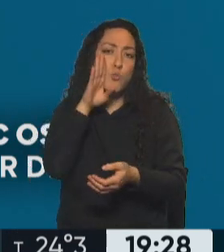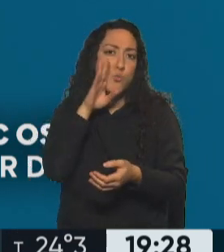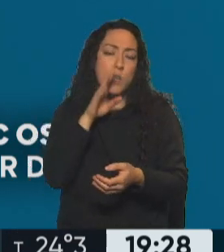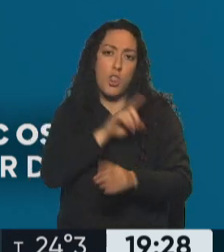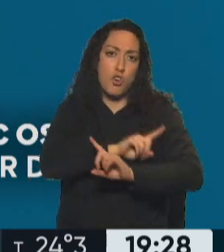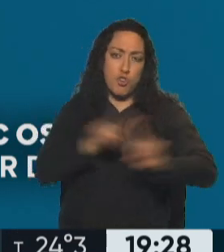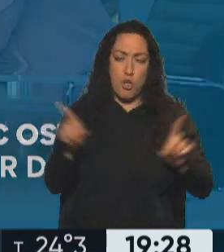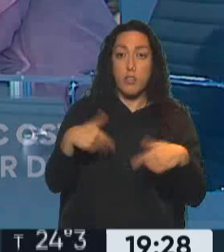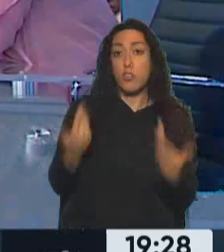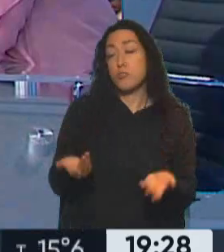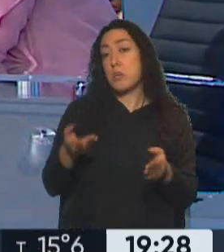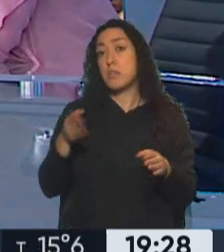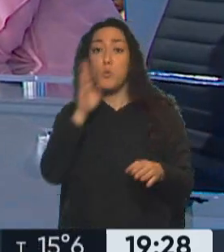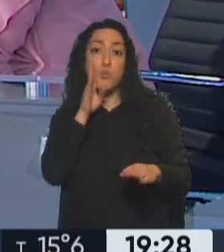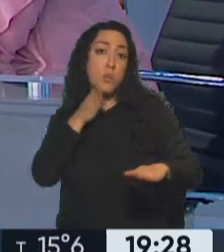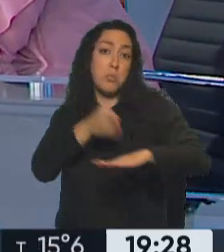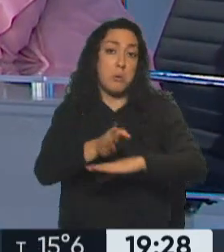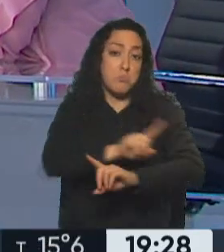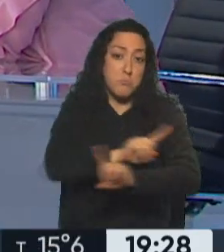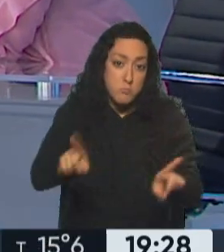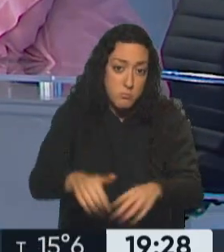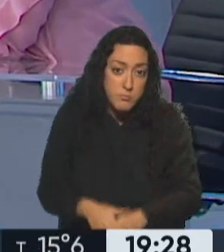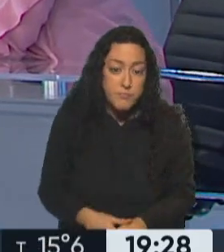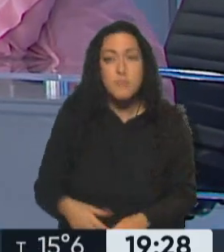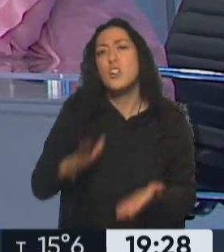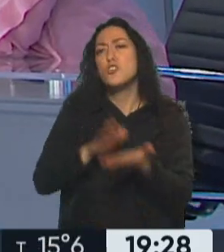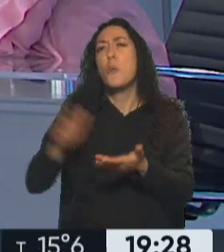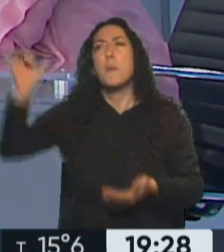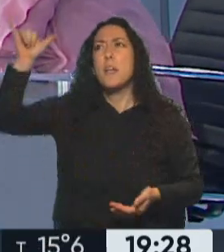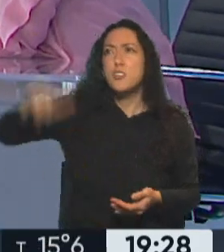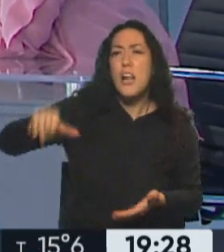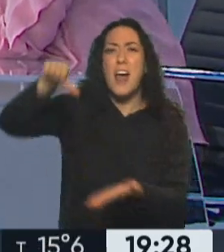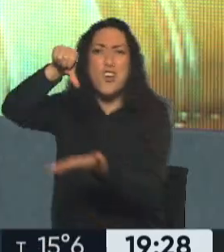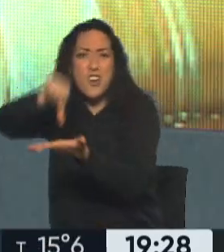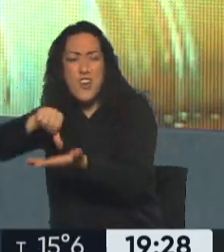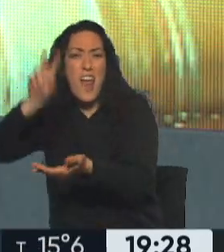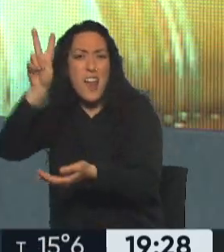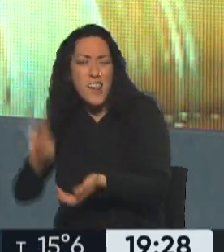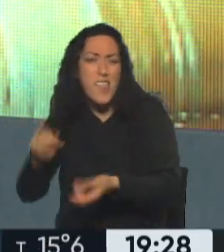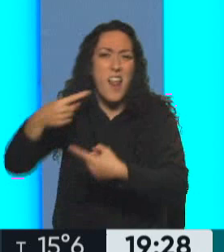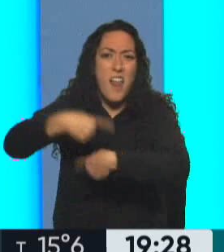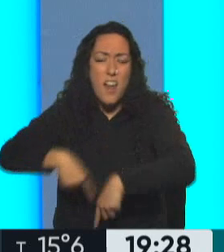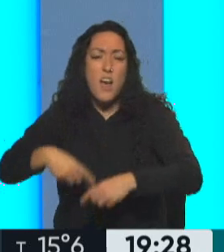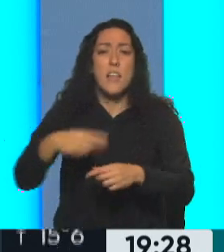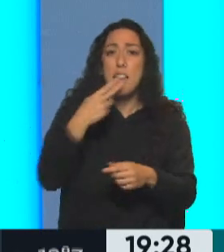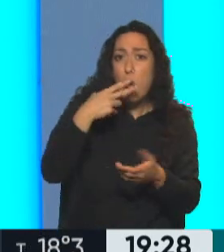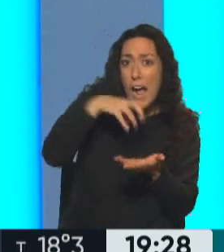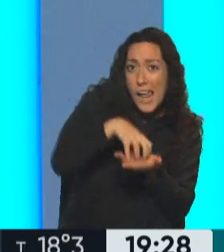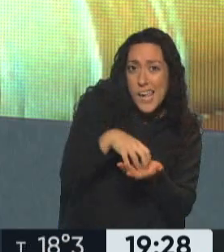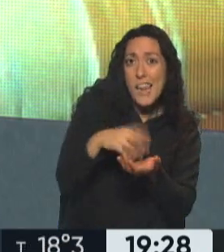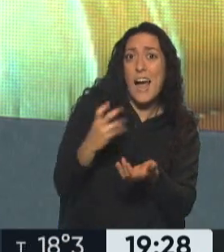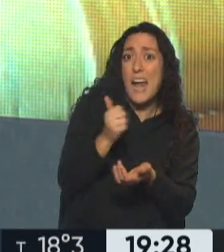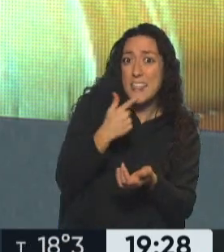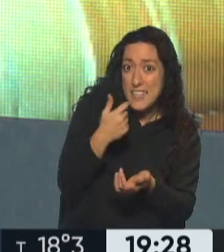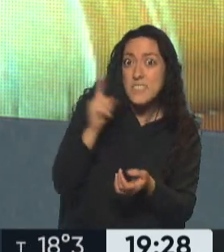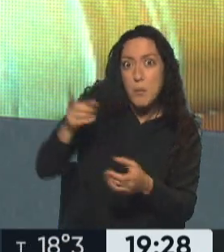ingresar a Estados Unidos. al pie, con todo el lío del avión venezolano, iraní, qué sé yo. Sí. La tabacalera de Cartes estaba